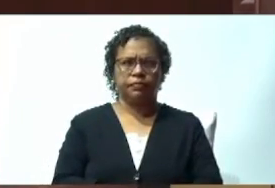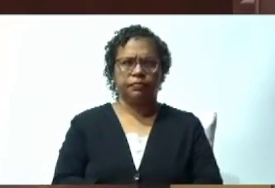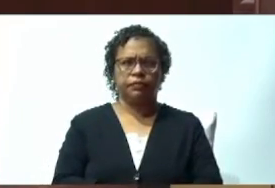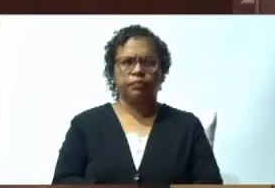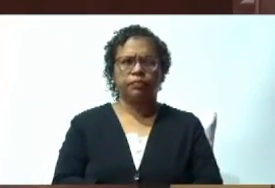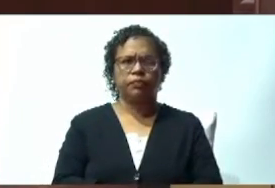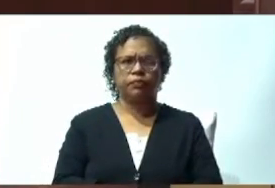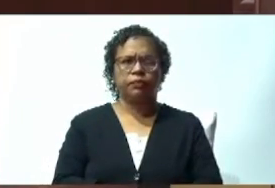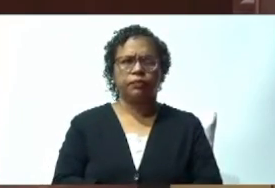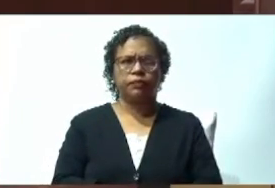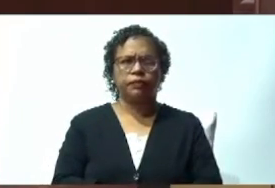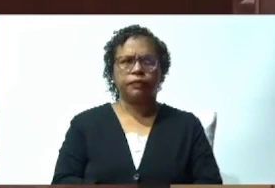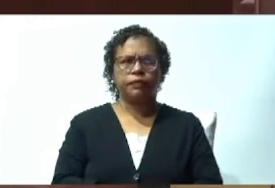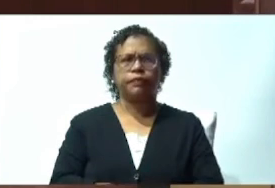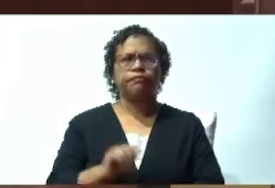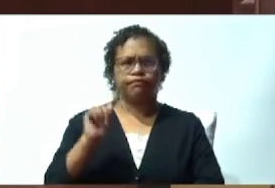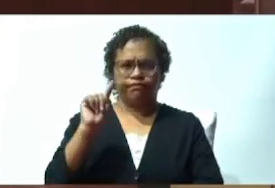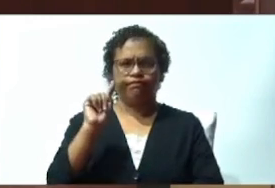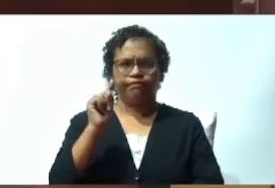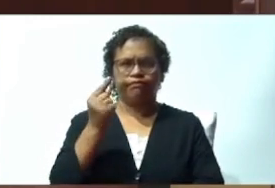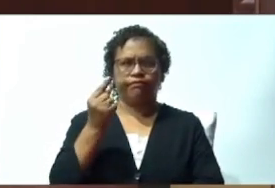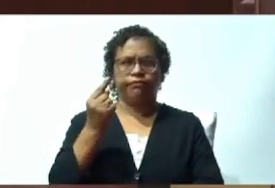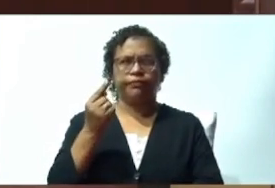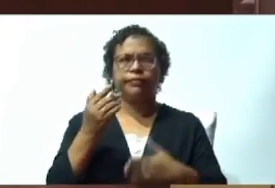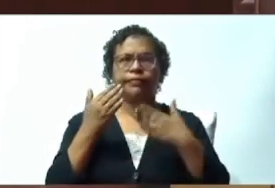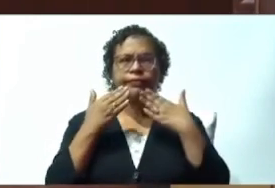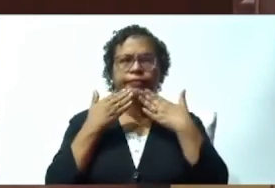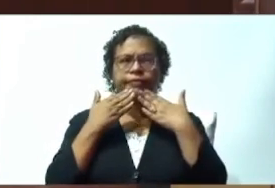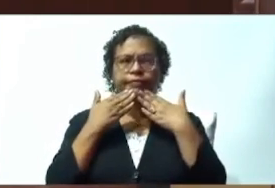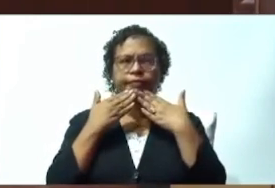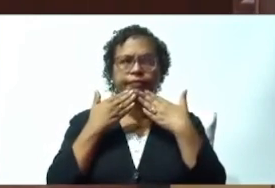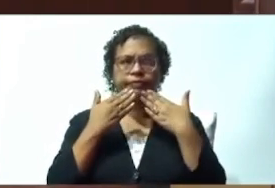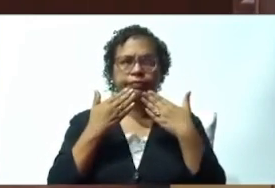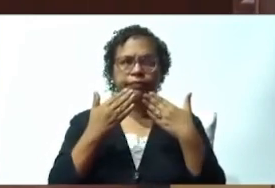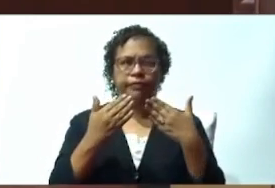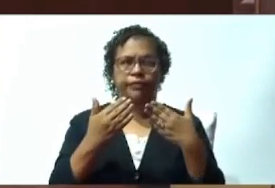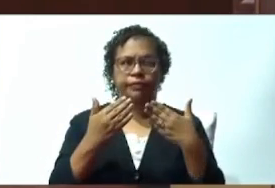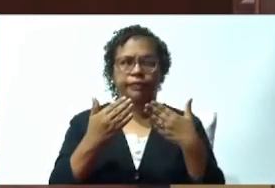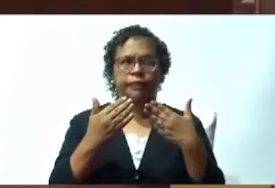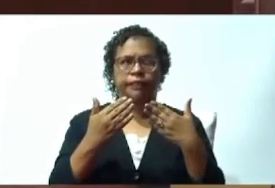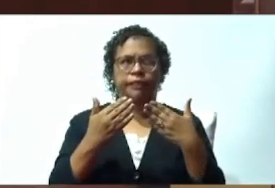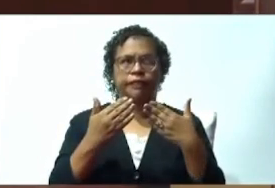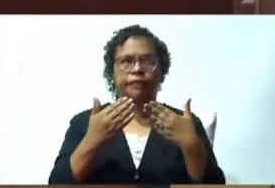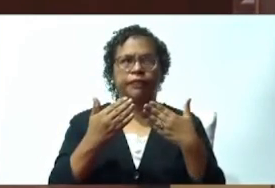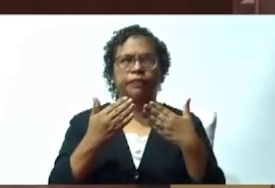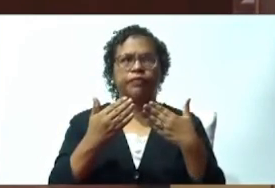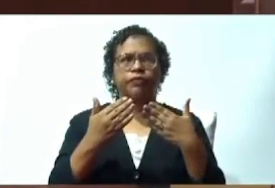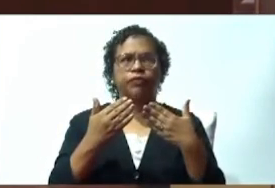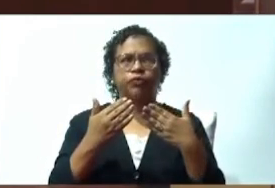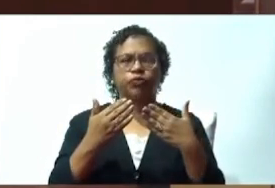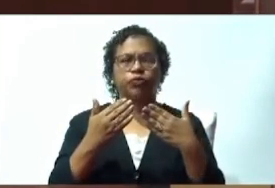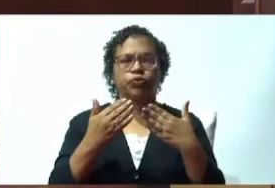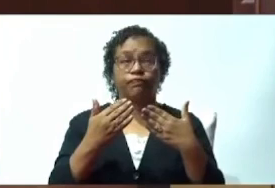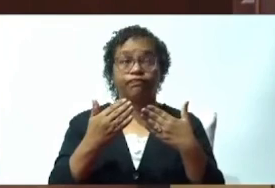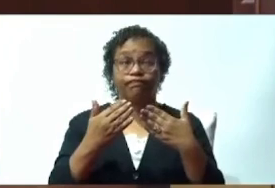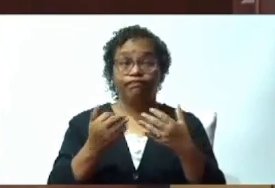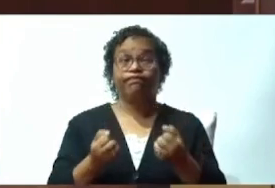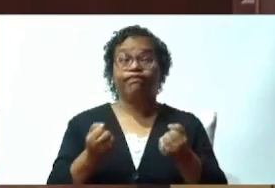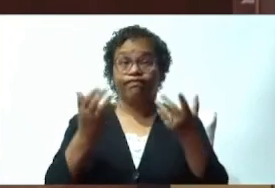Primero, agradecer infinitamente a los